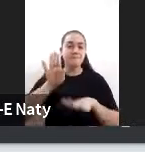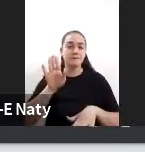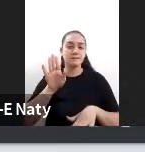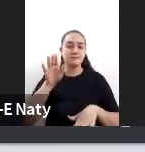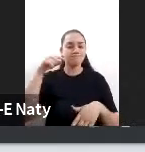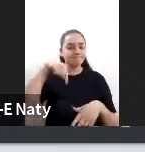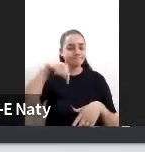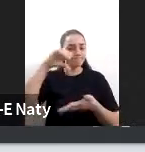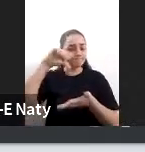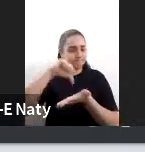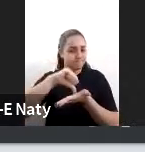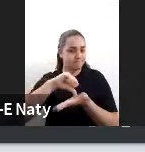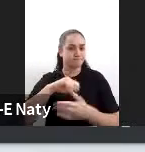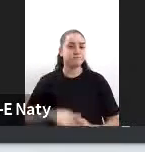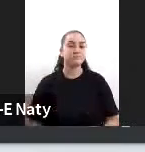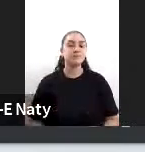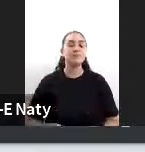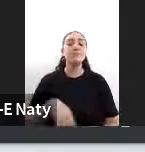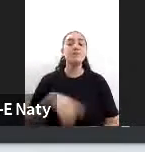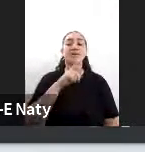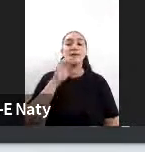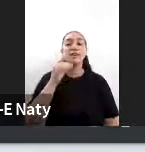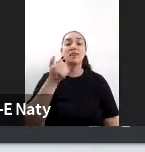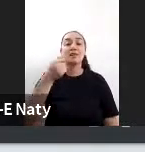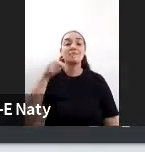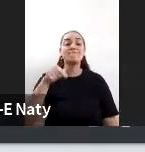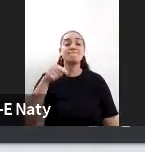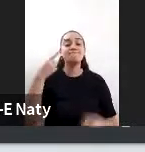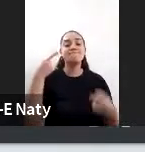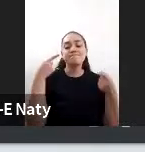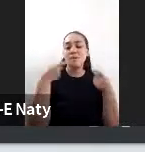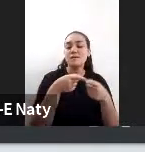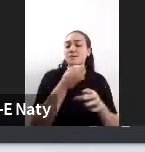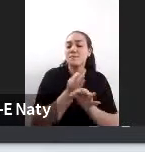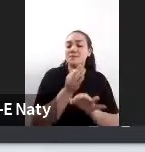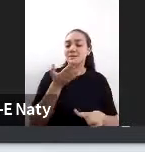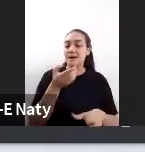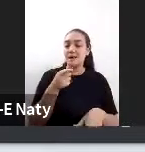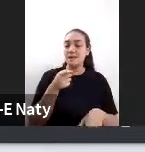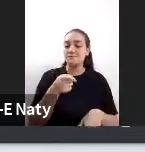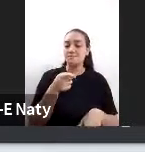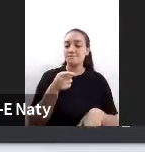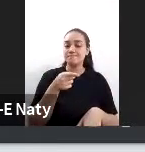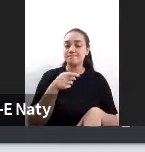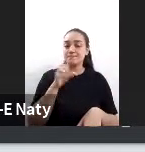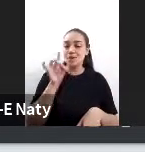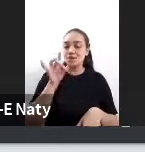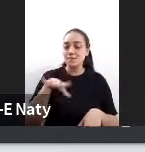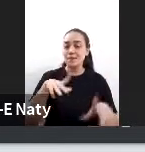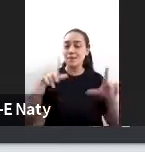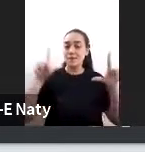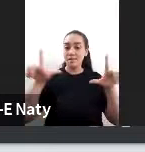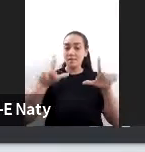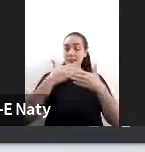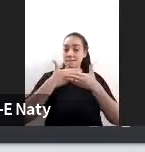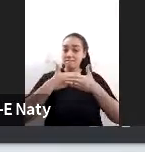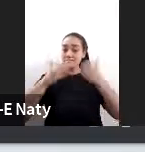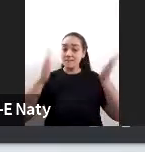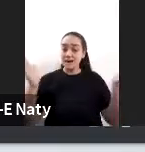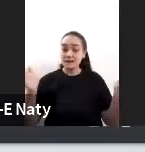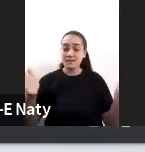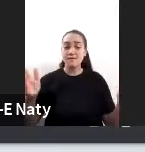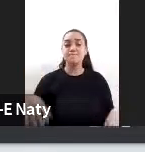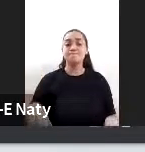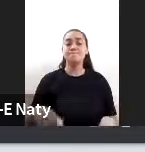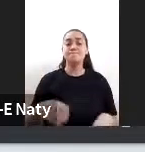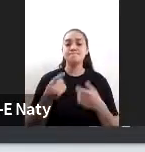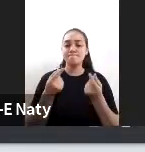porque la TDA tiene como misión especial también no sólo dar televisión abierta y gratuita en todo el